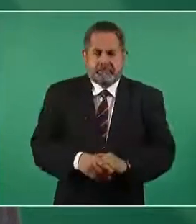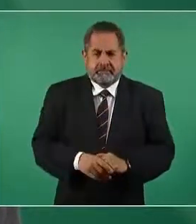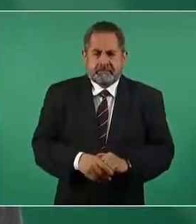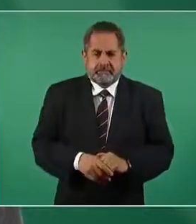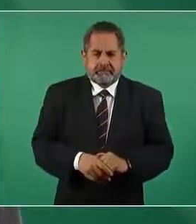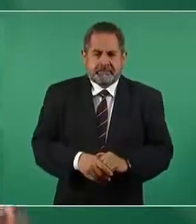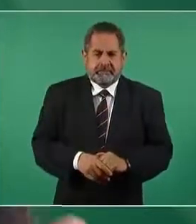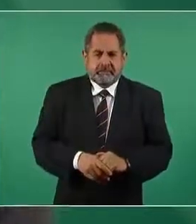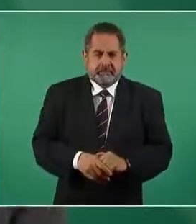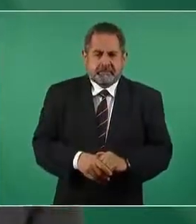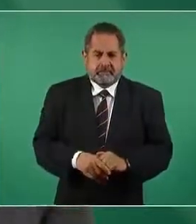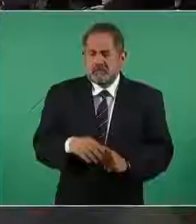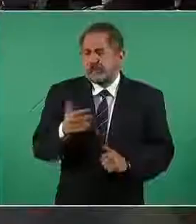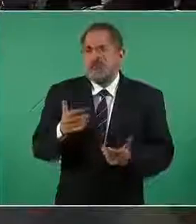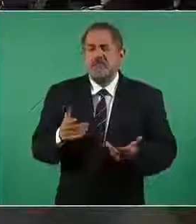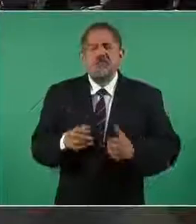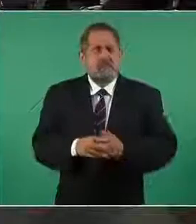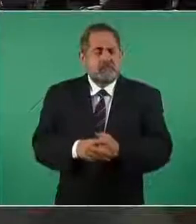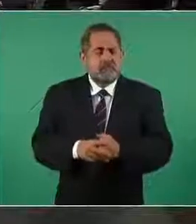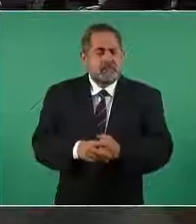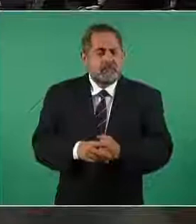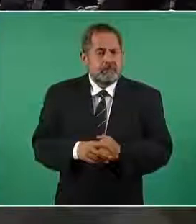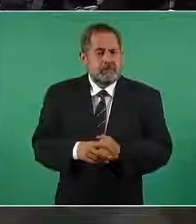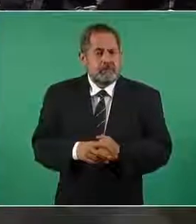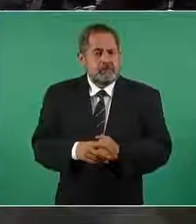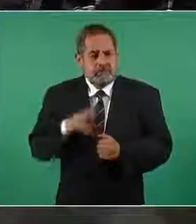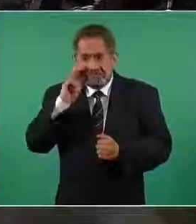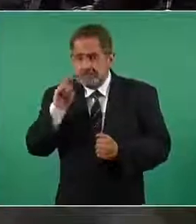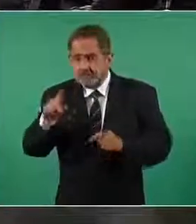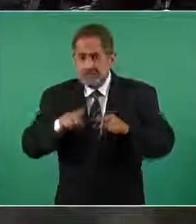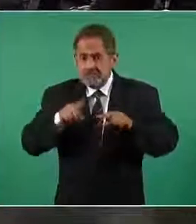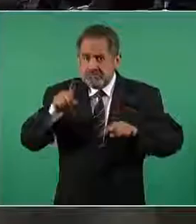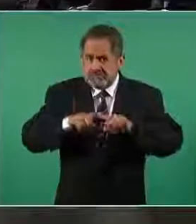¿y dónde está la diferencia?